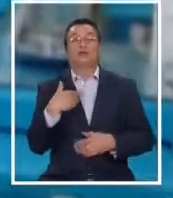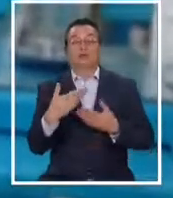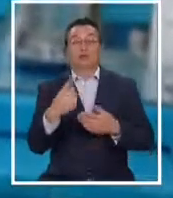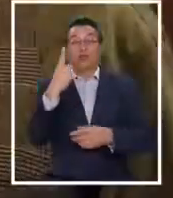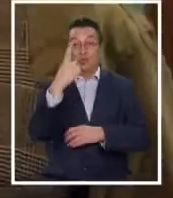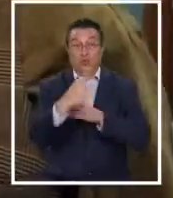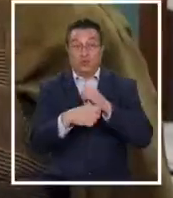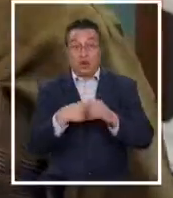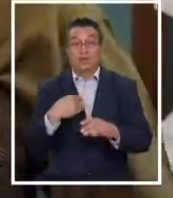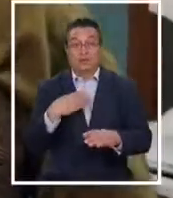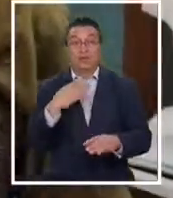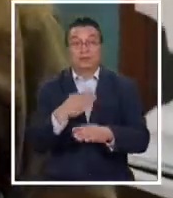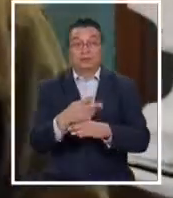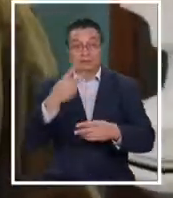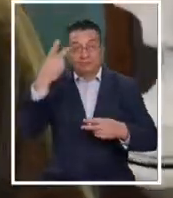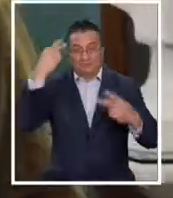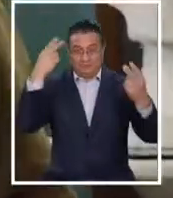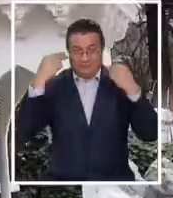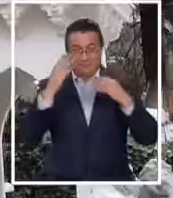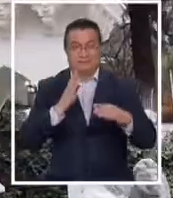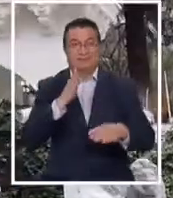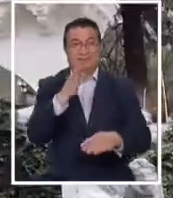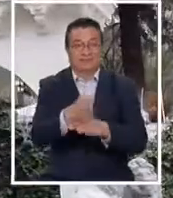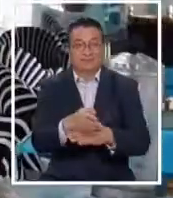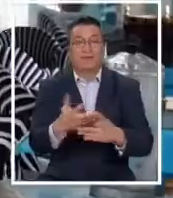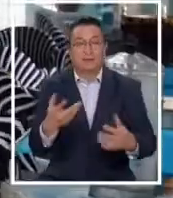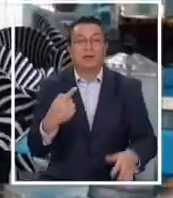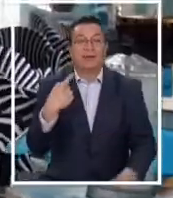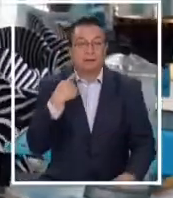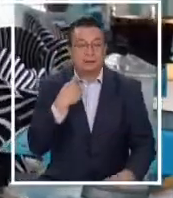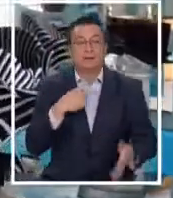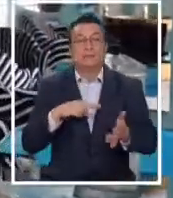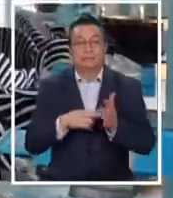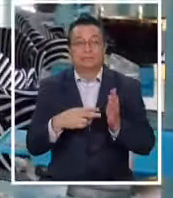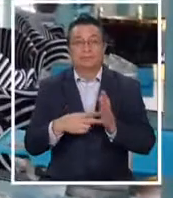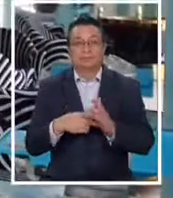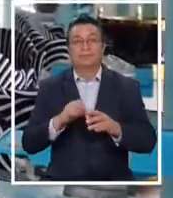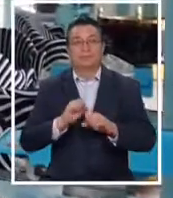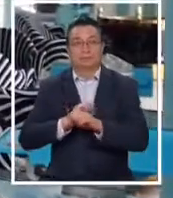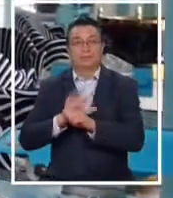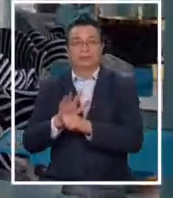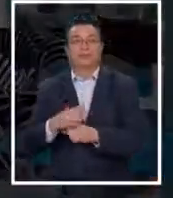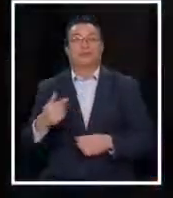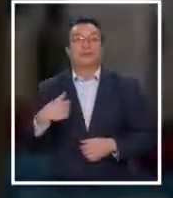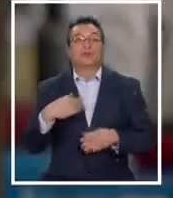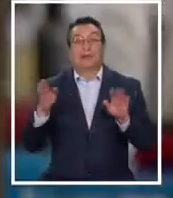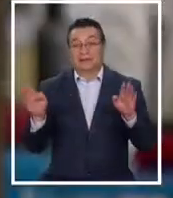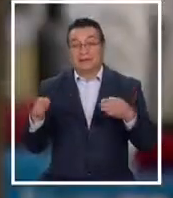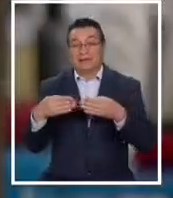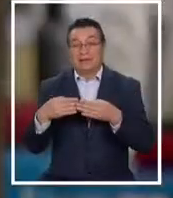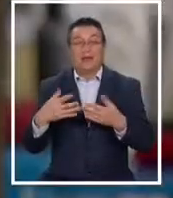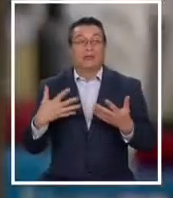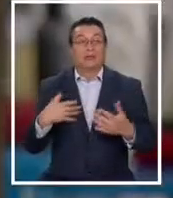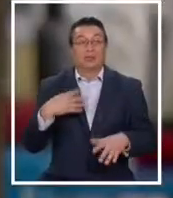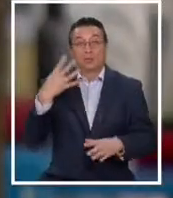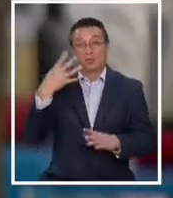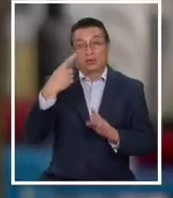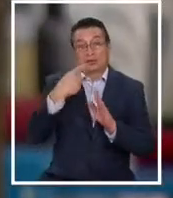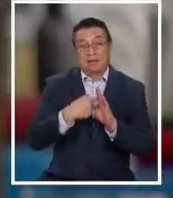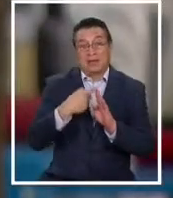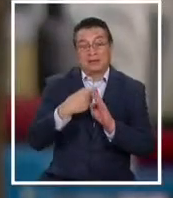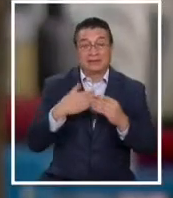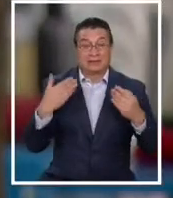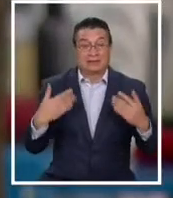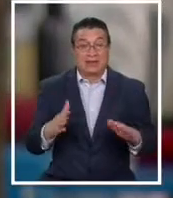menos de un año así, en su peluquería, porque enfrentaba allí las complicaciones del COVID. Estamos cerrados, imagínate, cuatro meses